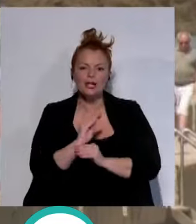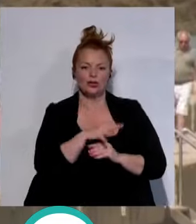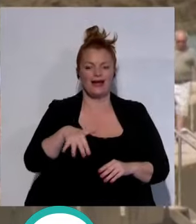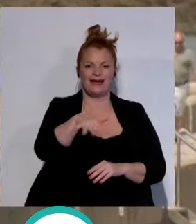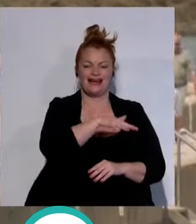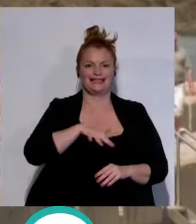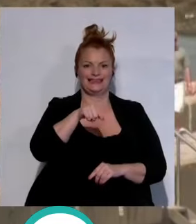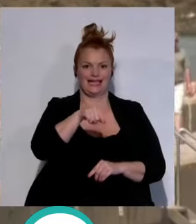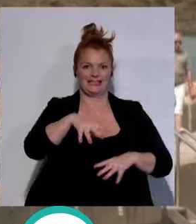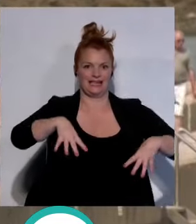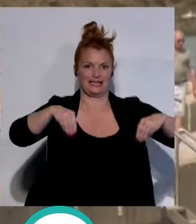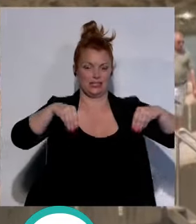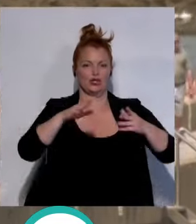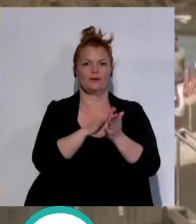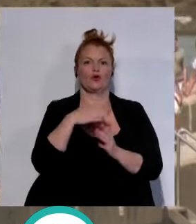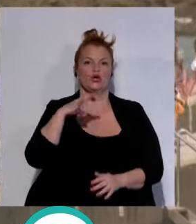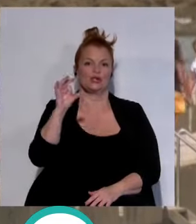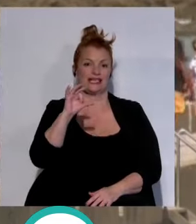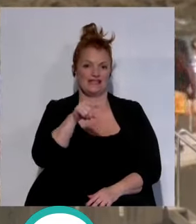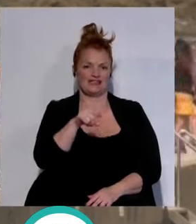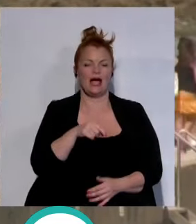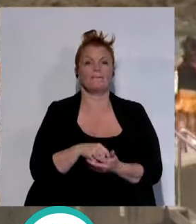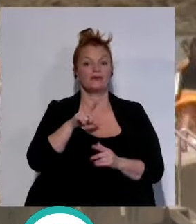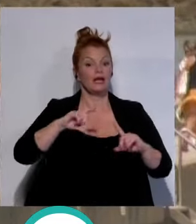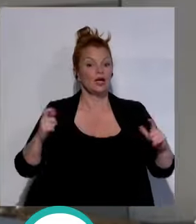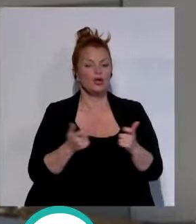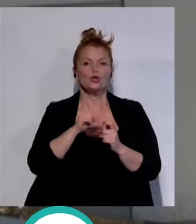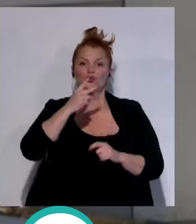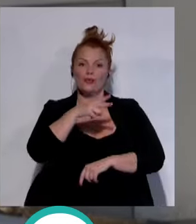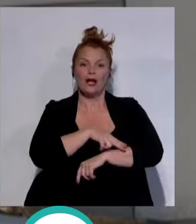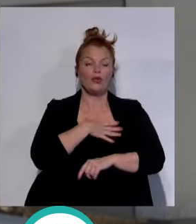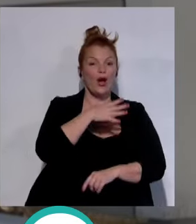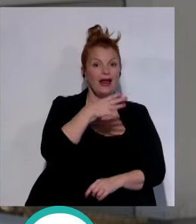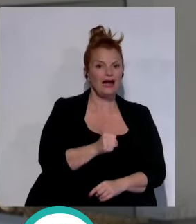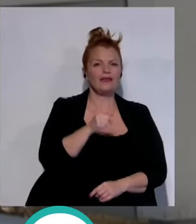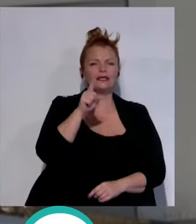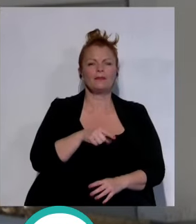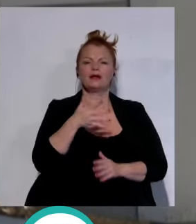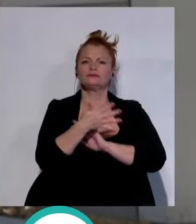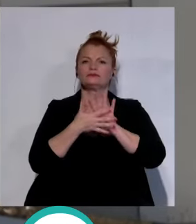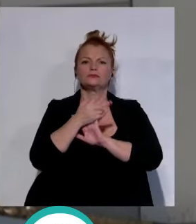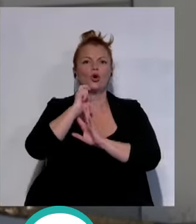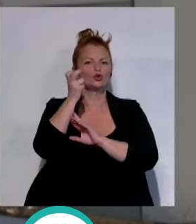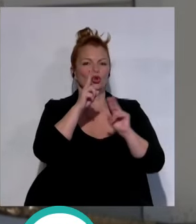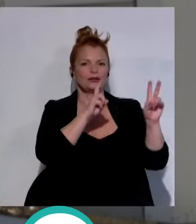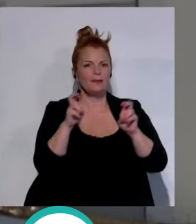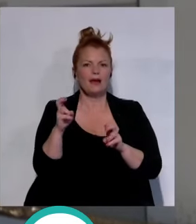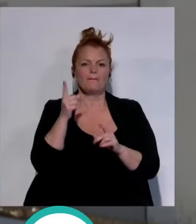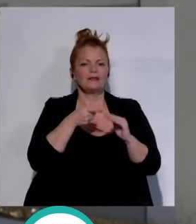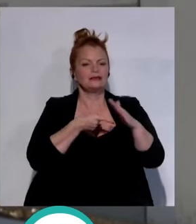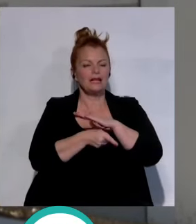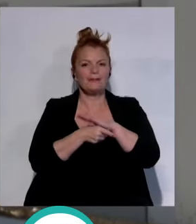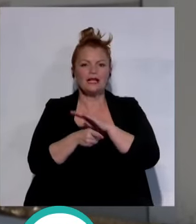castillo de San Sebastián asimismo en la reunión entre subdelegación y alcalde también se han abordado otros temas como la